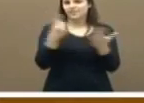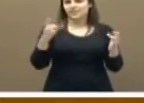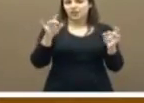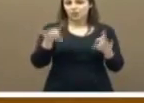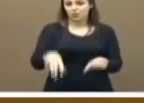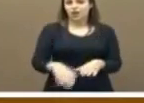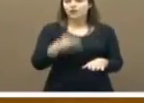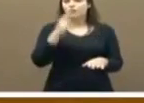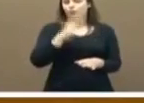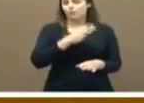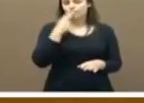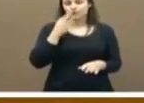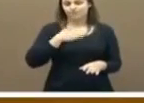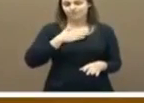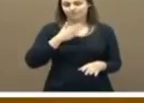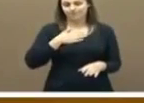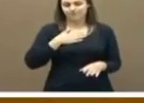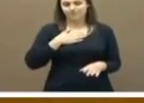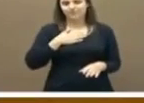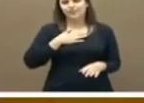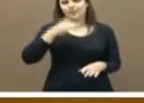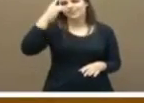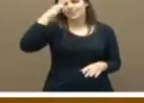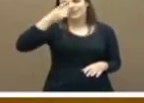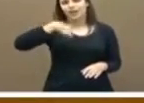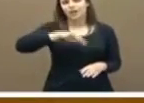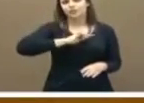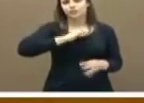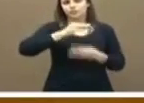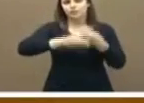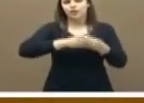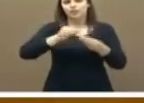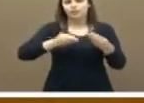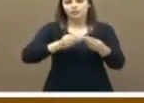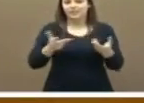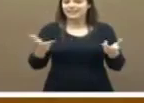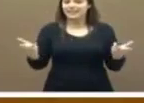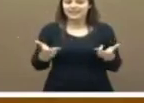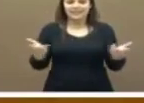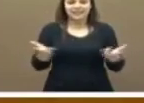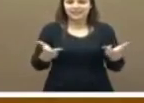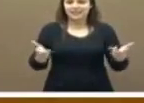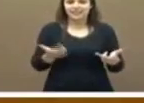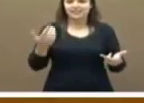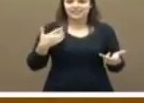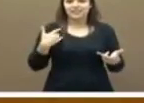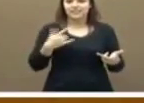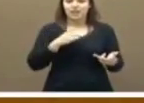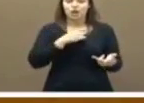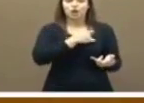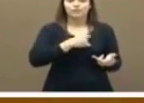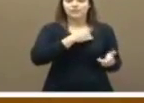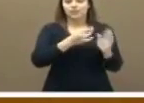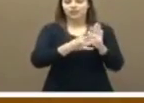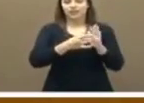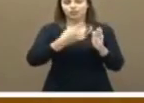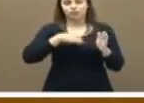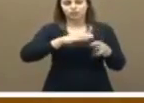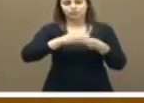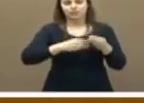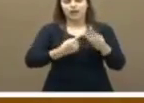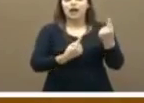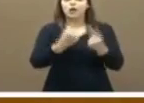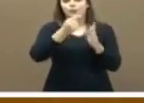nuestro compromiso, sepan que hemos abordado de forma urgente en el seno de la Comisión de Calidad algunos